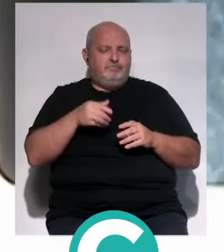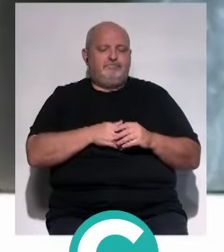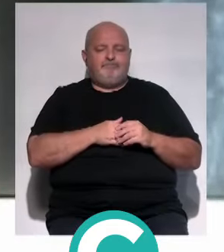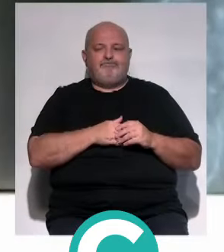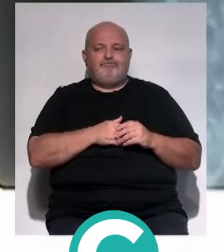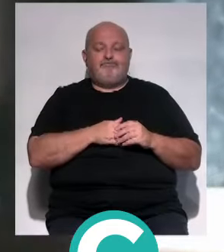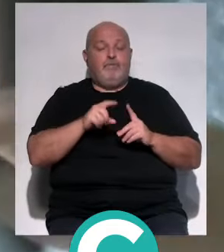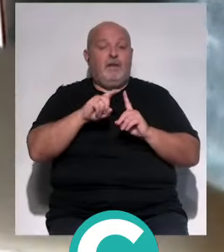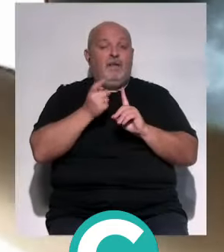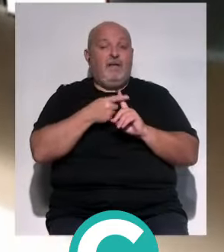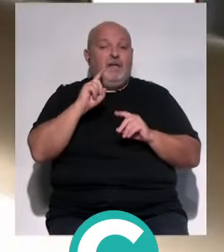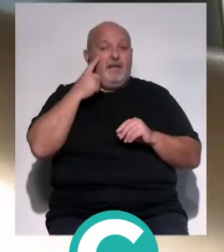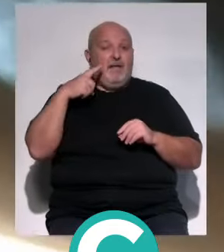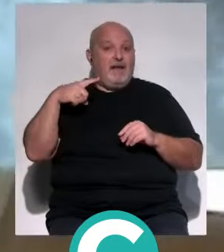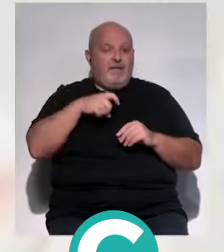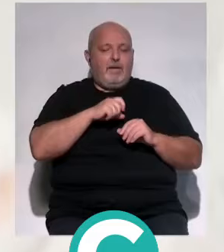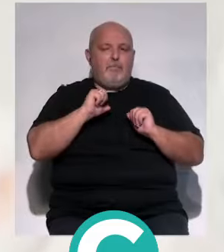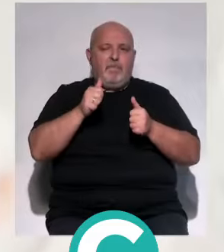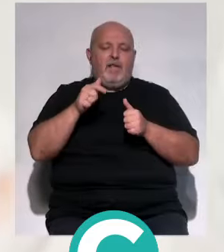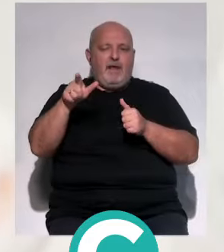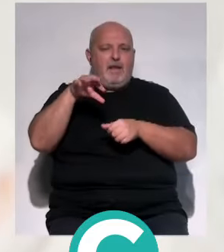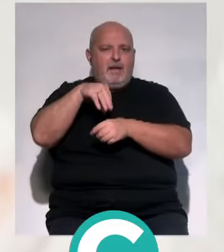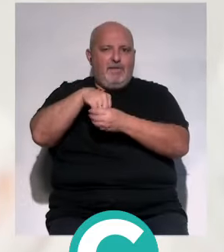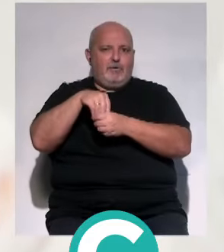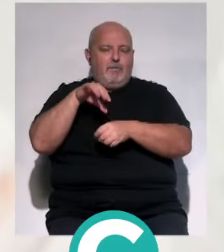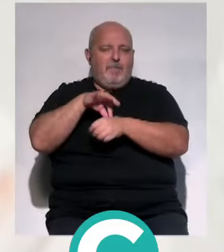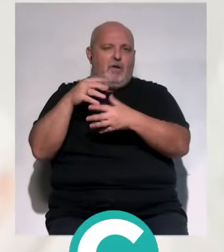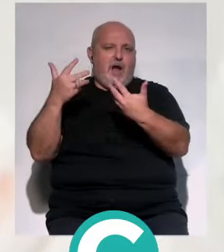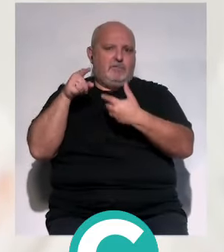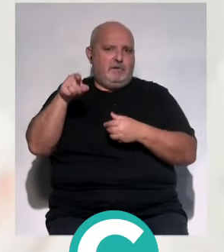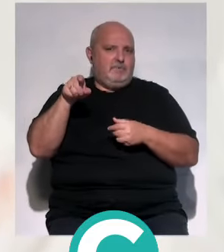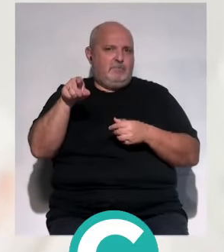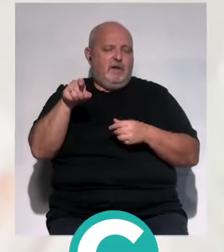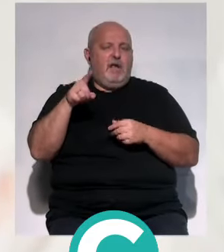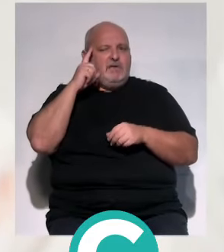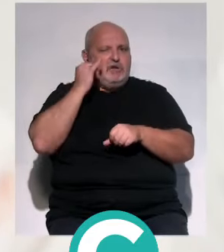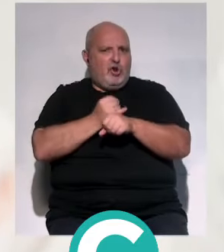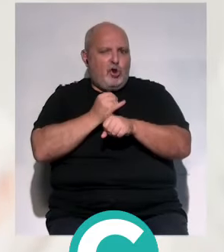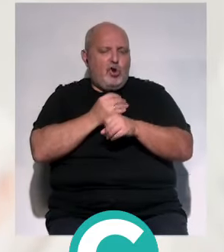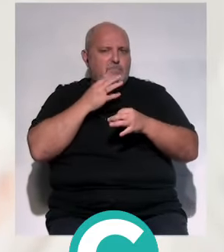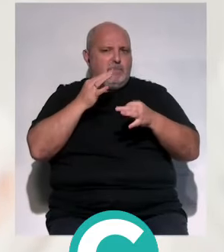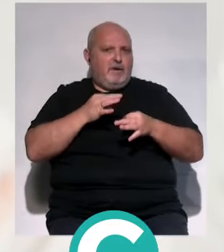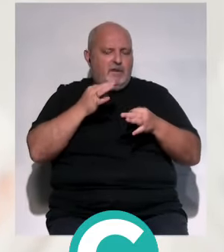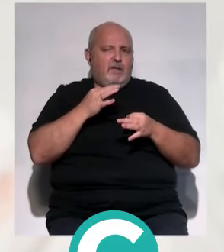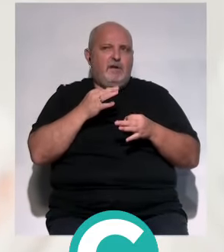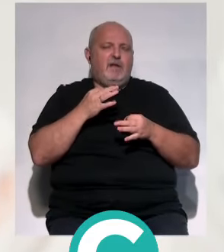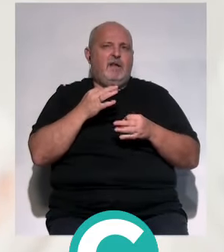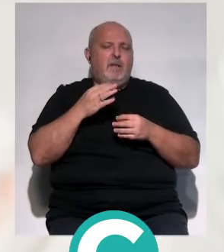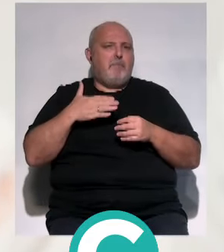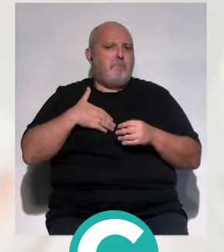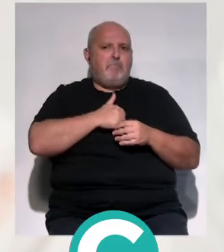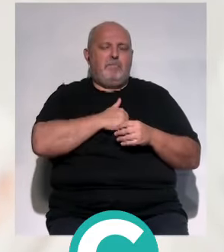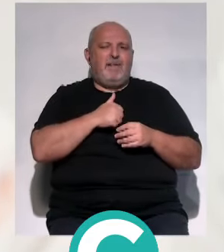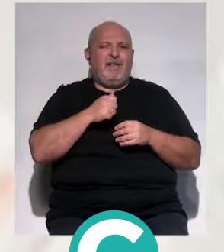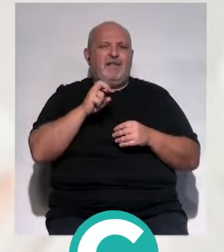una vez que estás diagnosticado el cáncer, te tienes que poner ahí, en esas manos. Es verdad que luego hay psicólogos, como siempre reivindico, ese papel